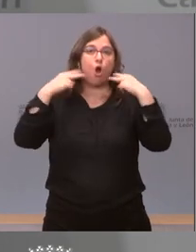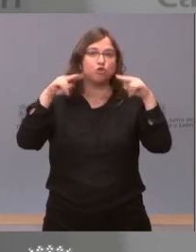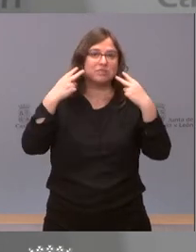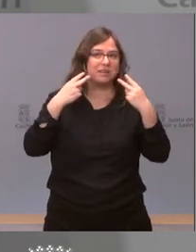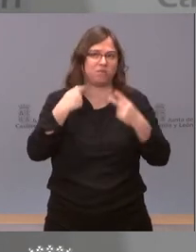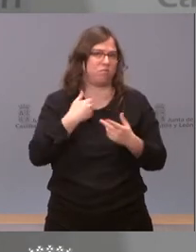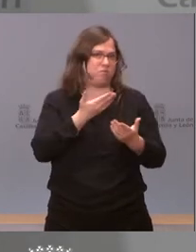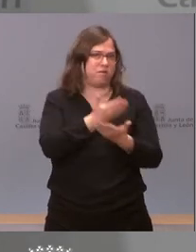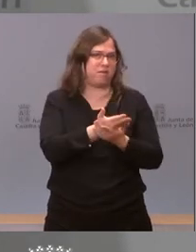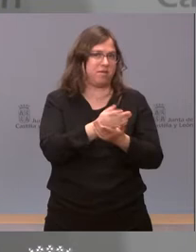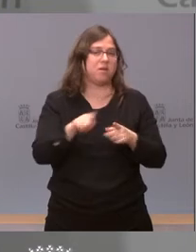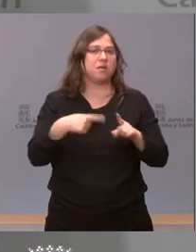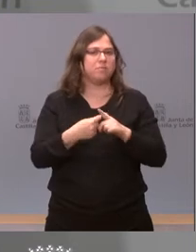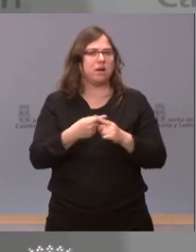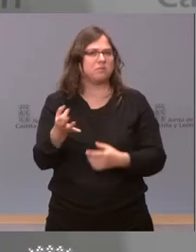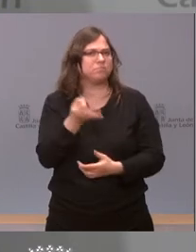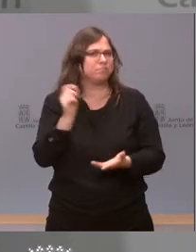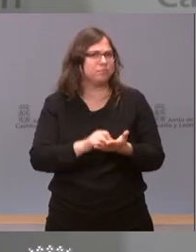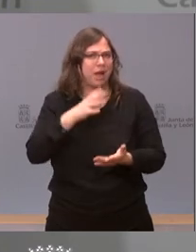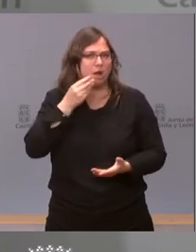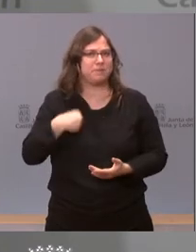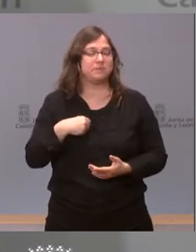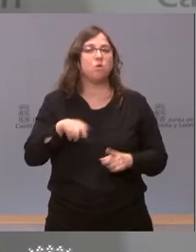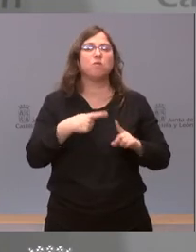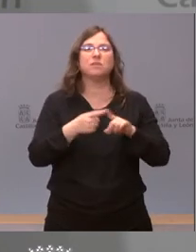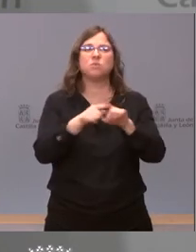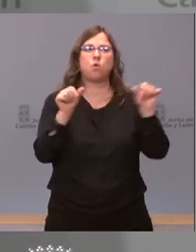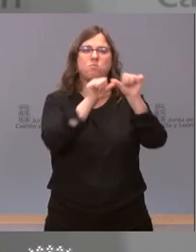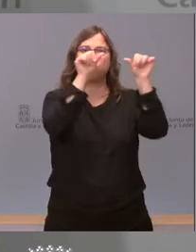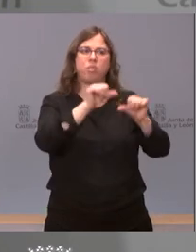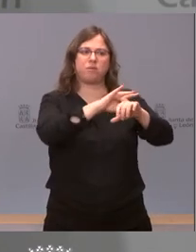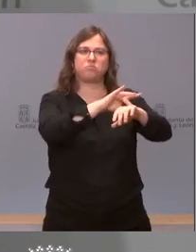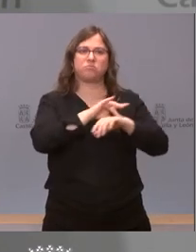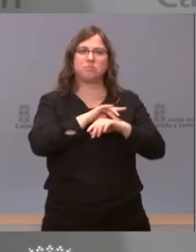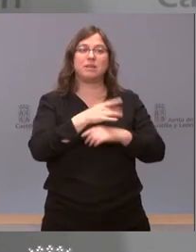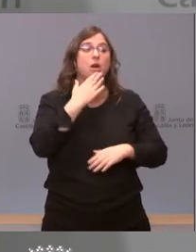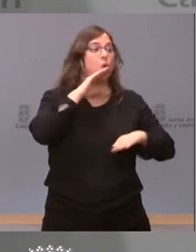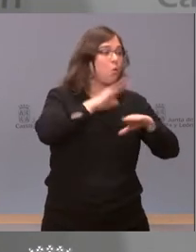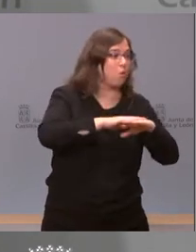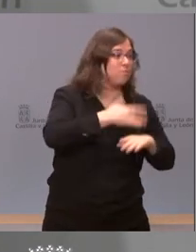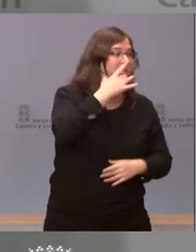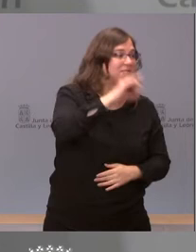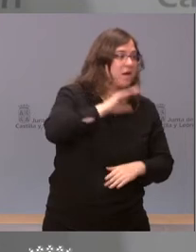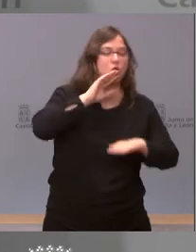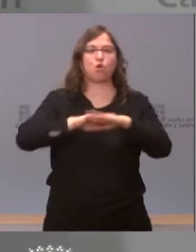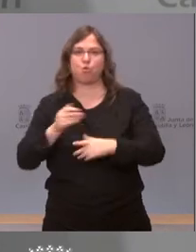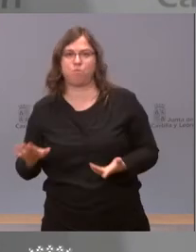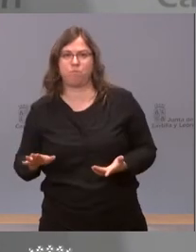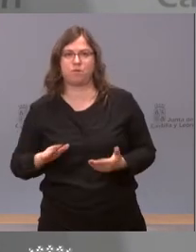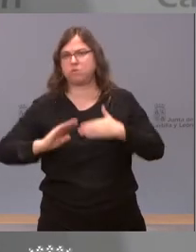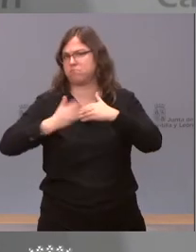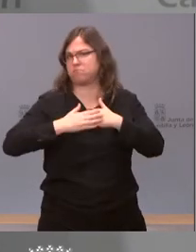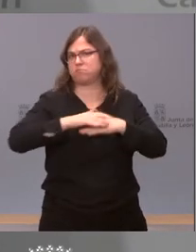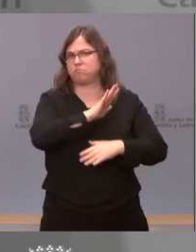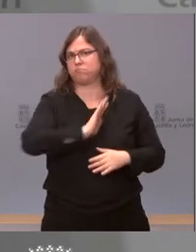pedían los hosteleros y que ejemplifique y que marque diferencias entre quienes cumplen las normas y quienes no las cumplen sobre